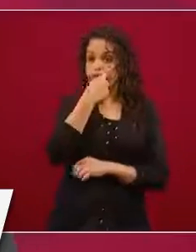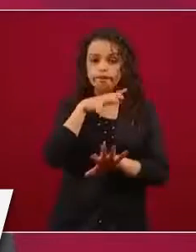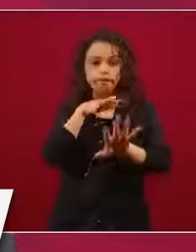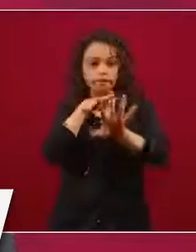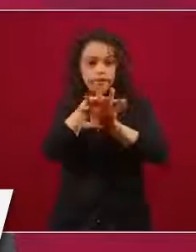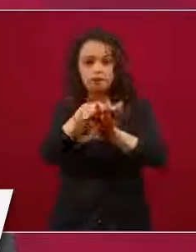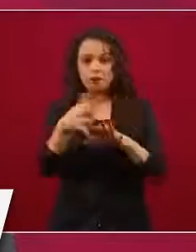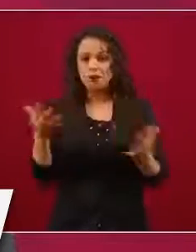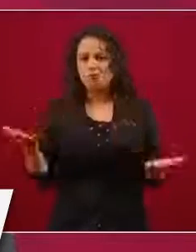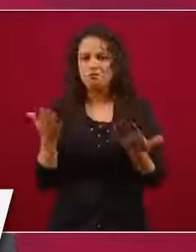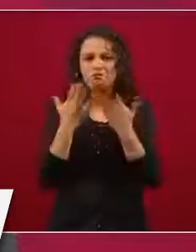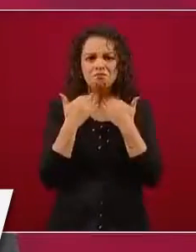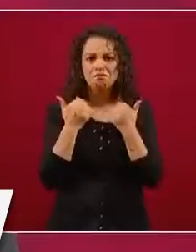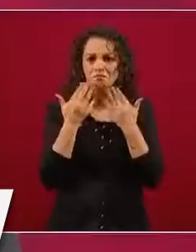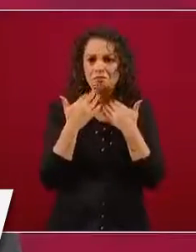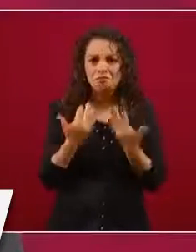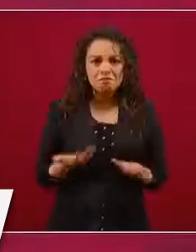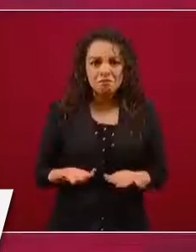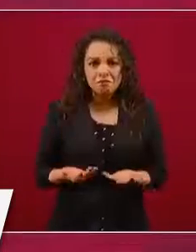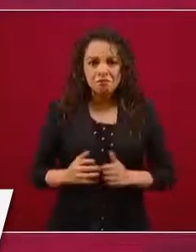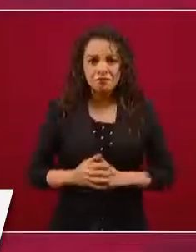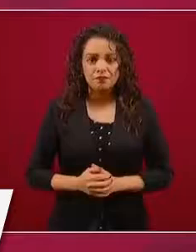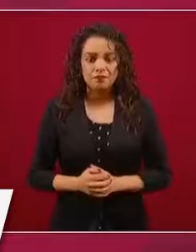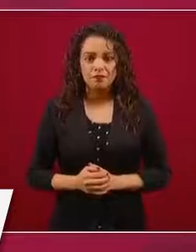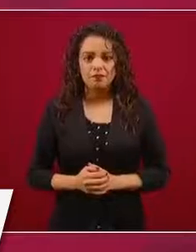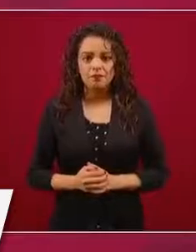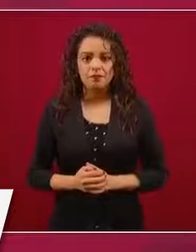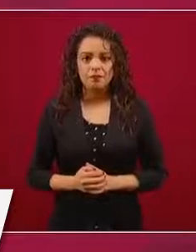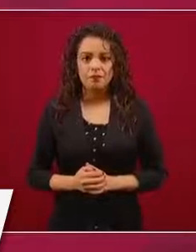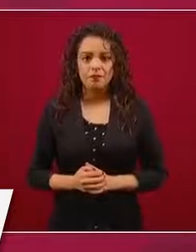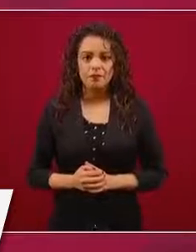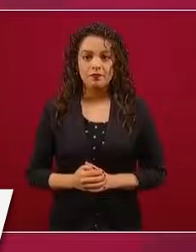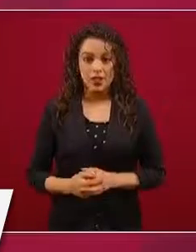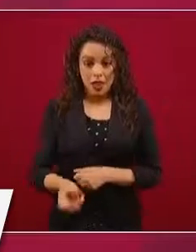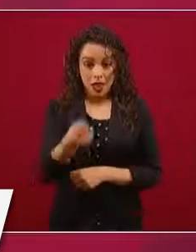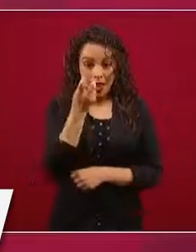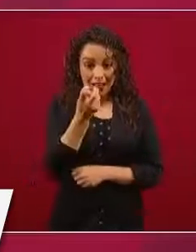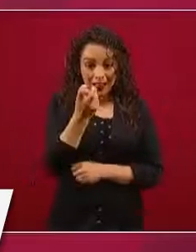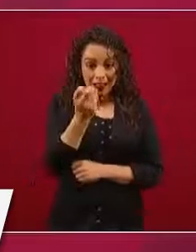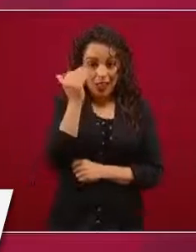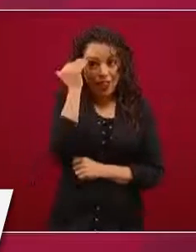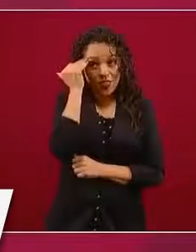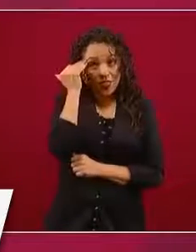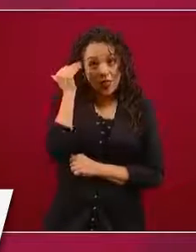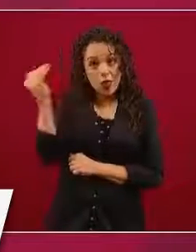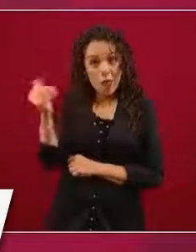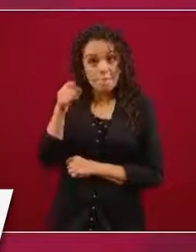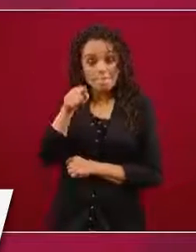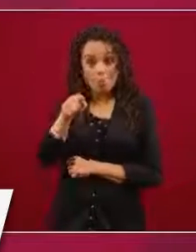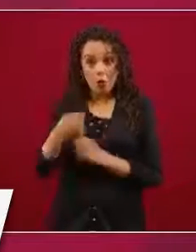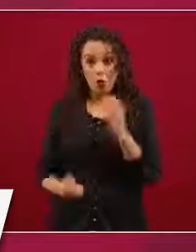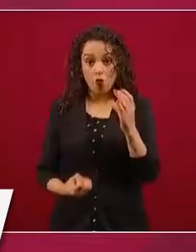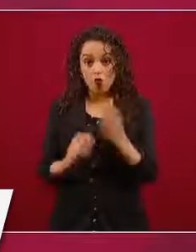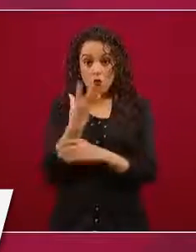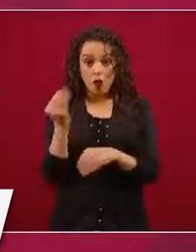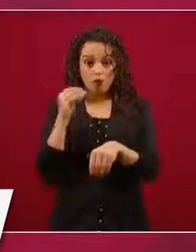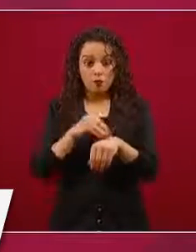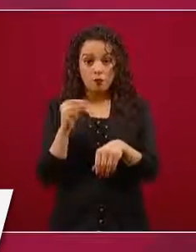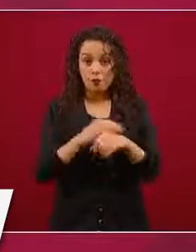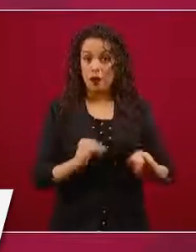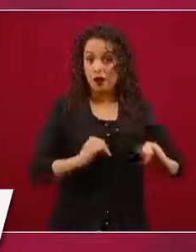fue precisamente en el tiempo en que se crearon estas instituciones